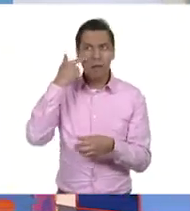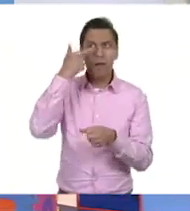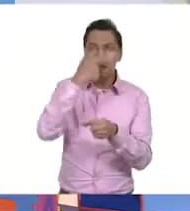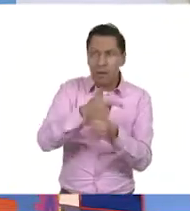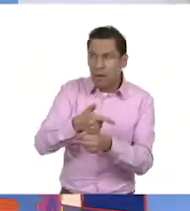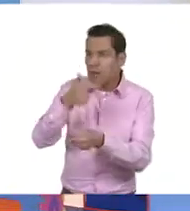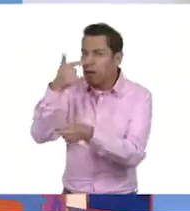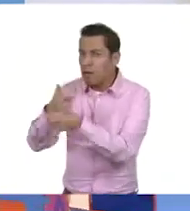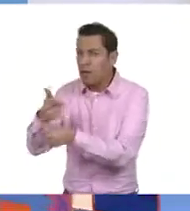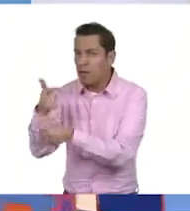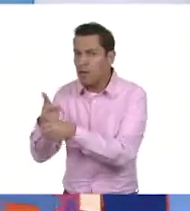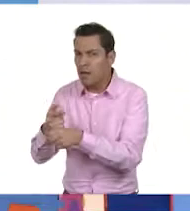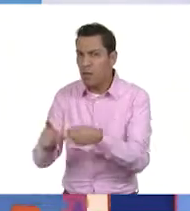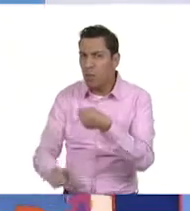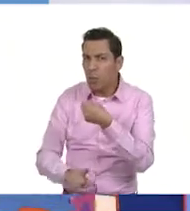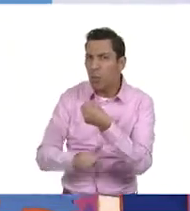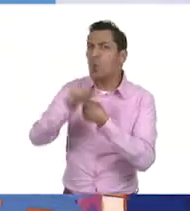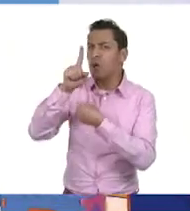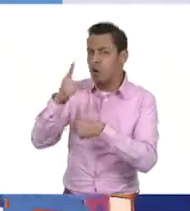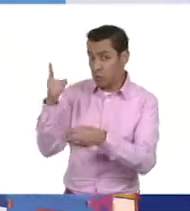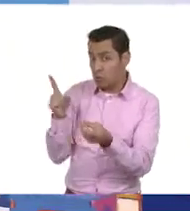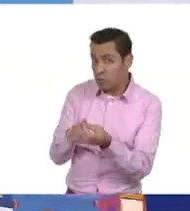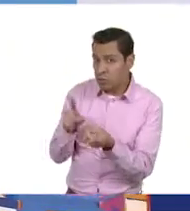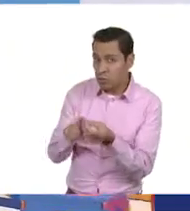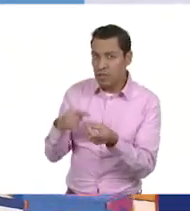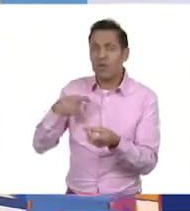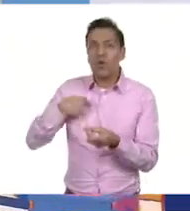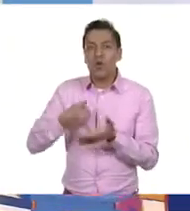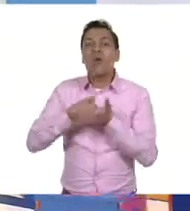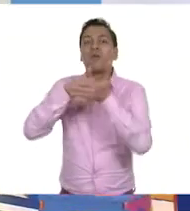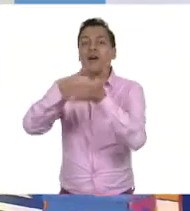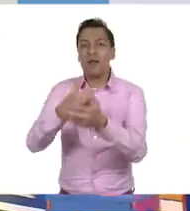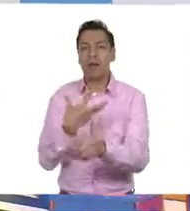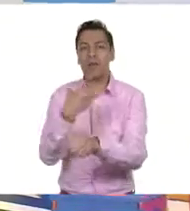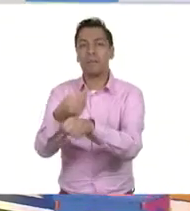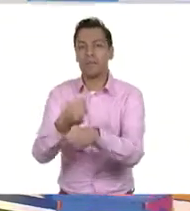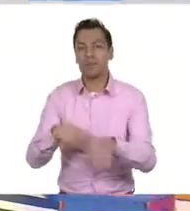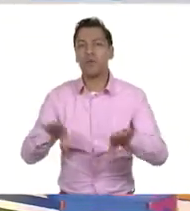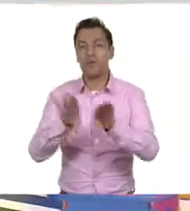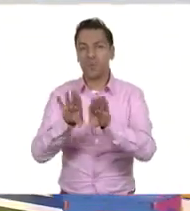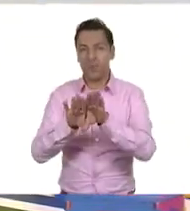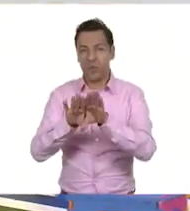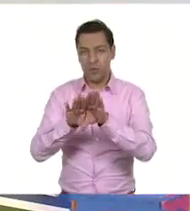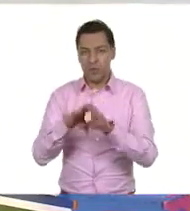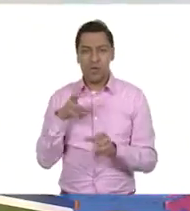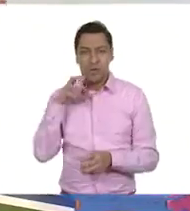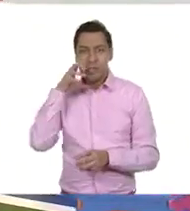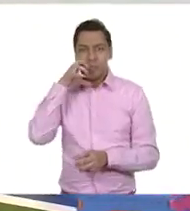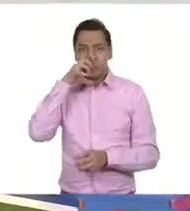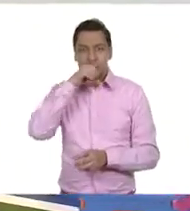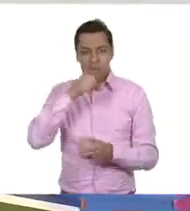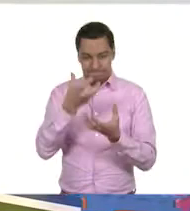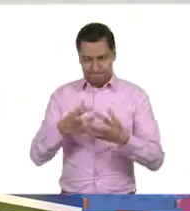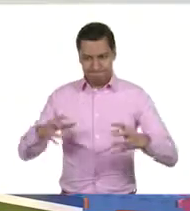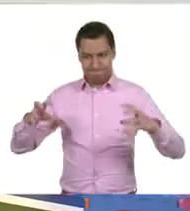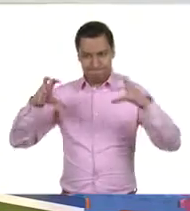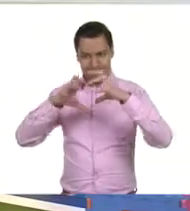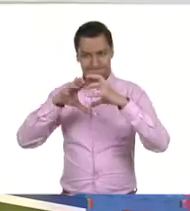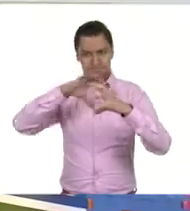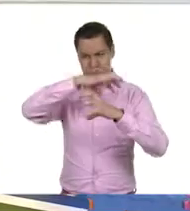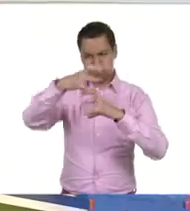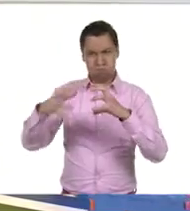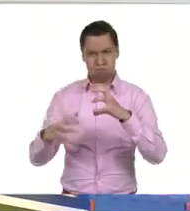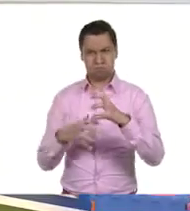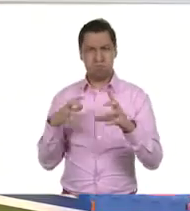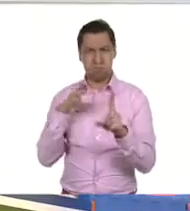viene el problema y qué podemos hacer para resolverlo. Es como hablar del calentamiento global y quienes opinan que eso es